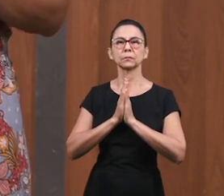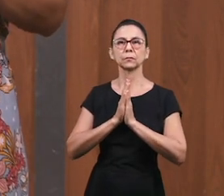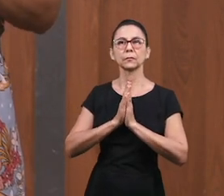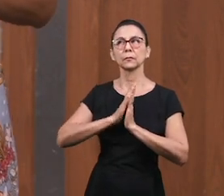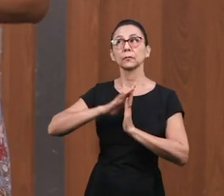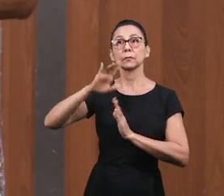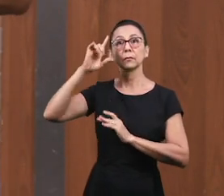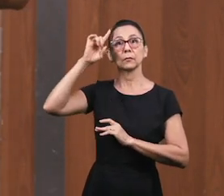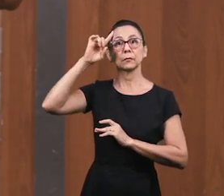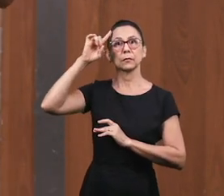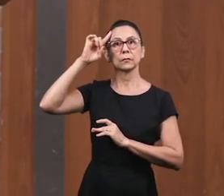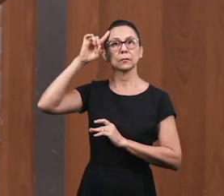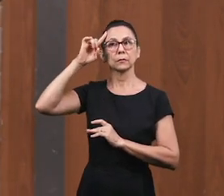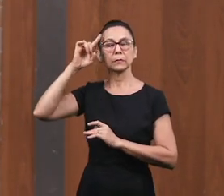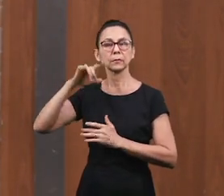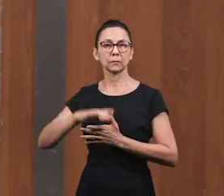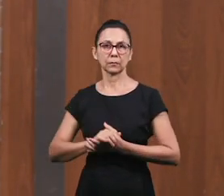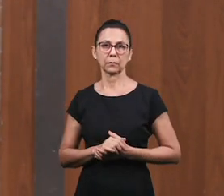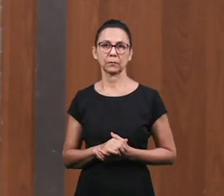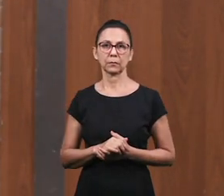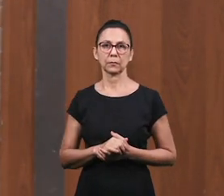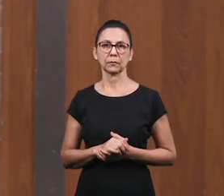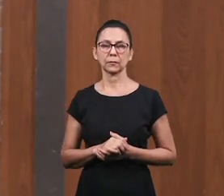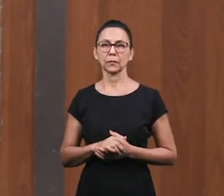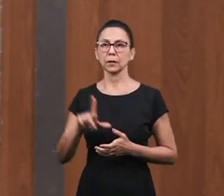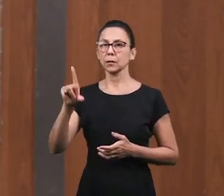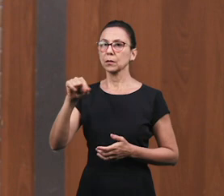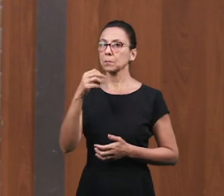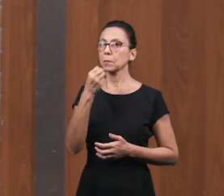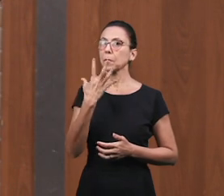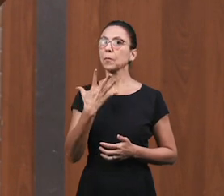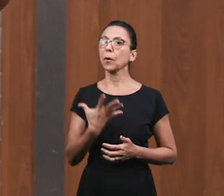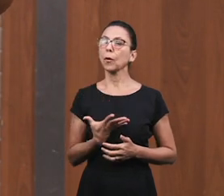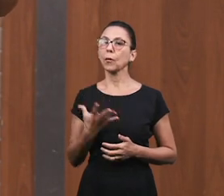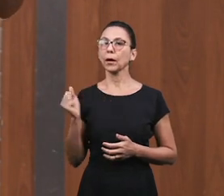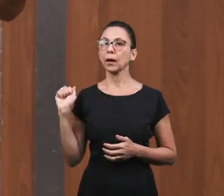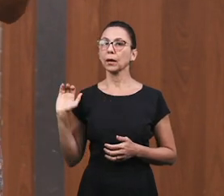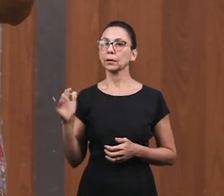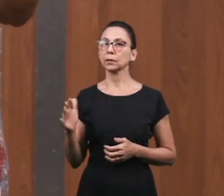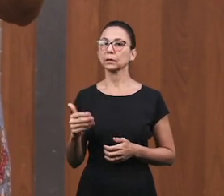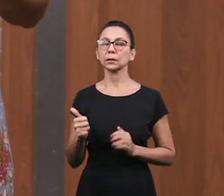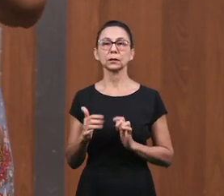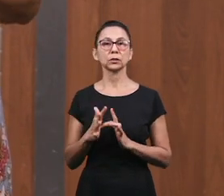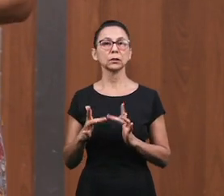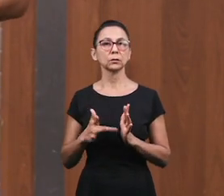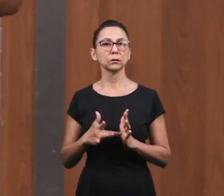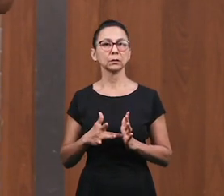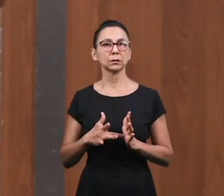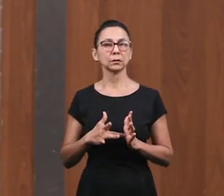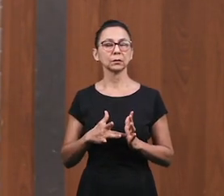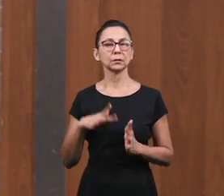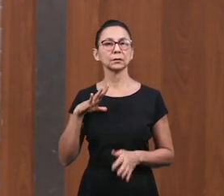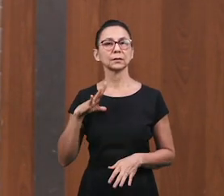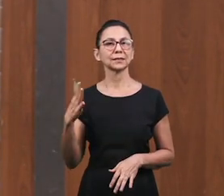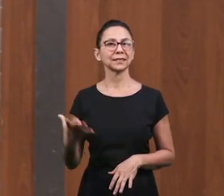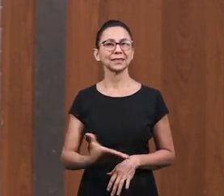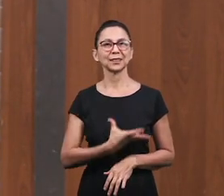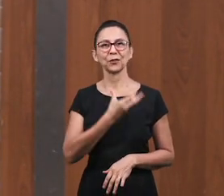Todos Los Días La Buena Elección Y Adorar A Jesús Que Es Nuestro Salvador